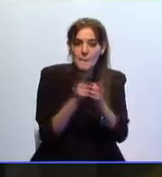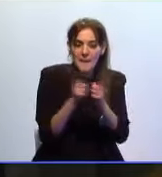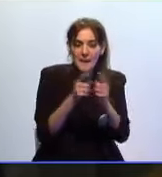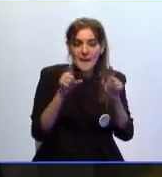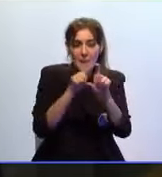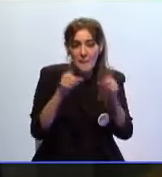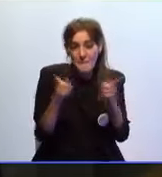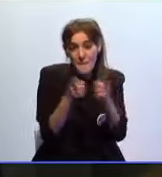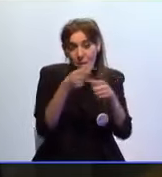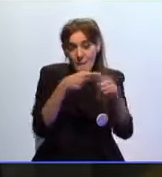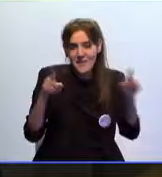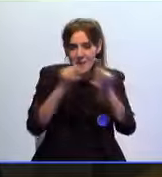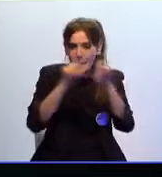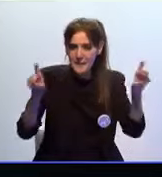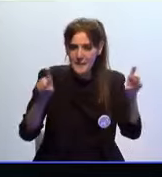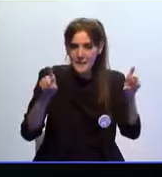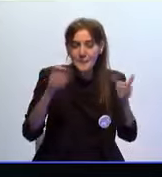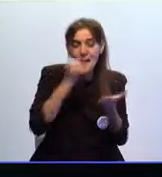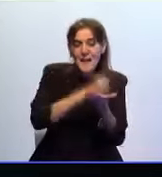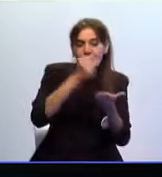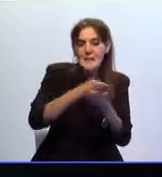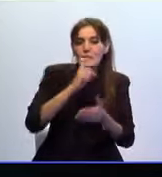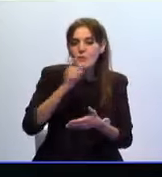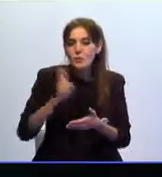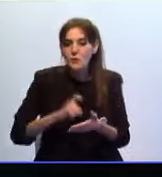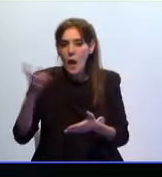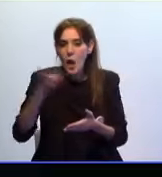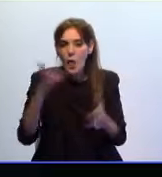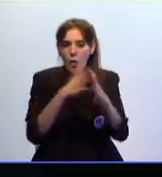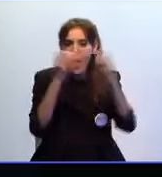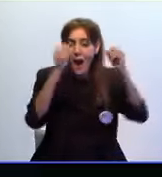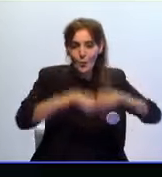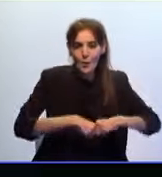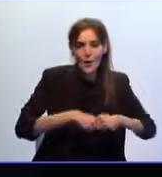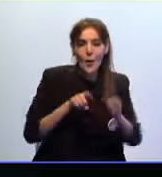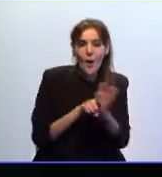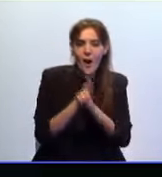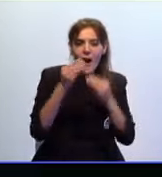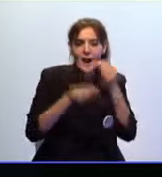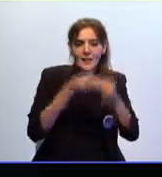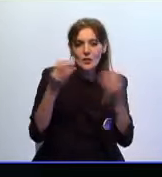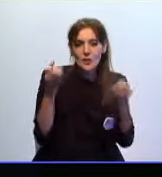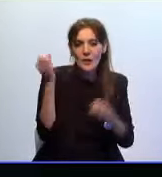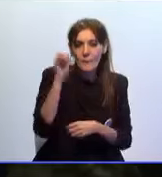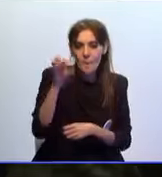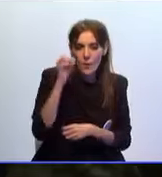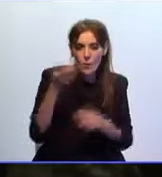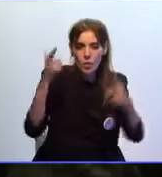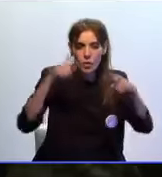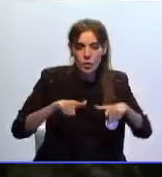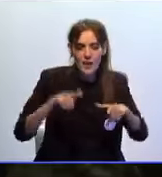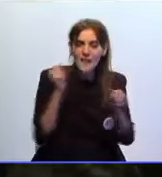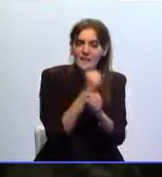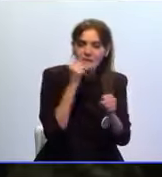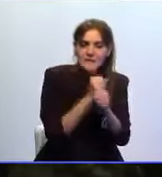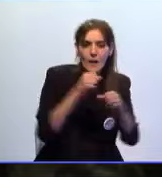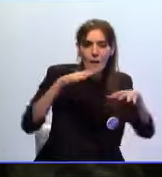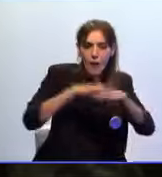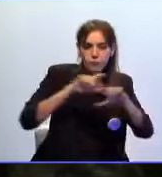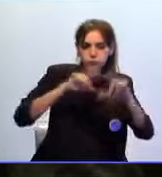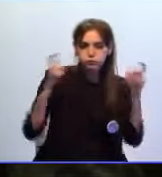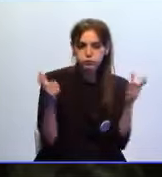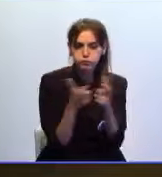empresa. Un encuentro impulsado por SEPE y FUNDAE en el que se han desarrollado ponencias, sesiones de networking, mesas